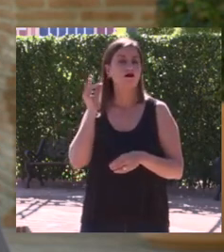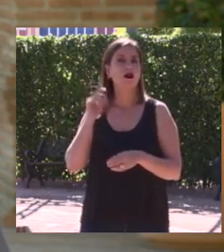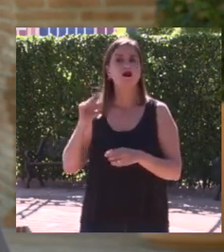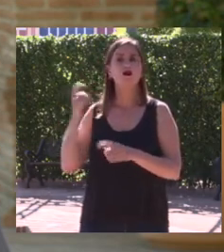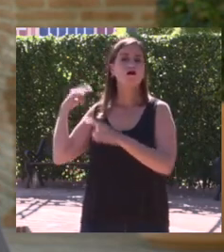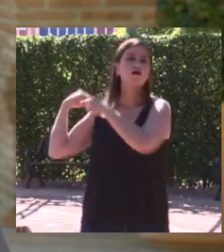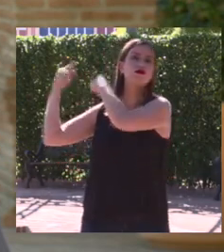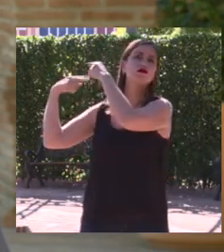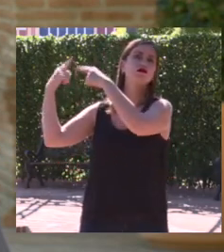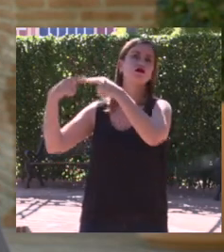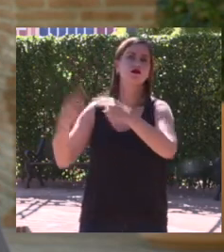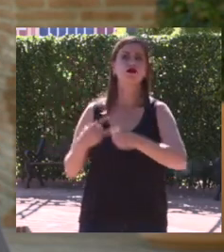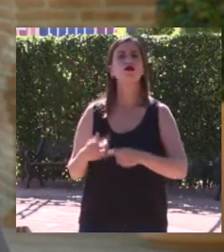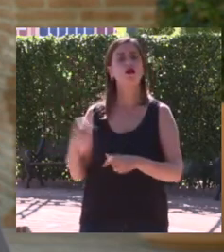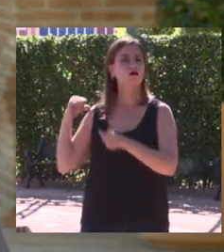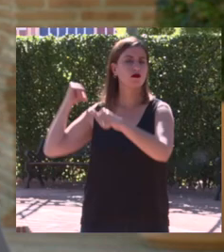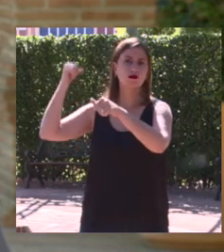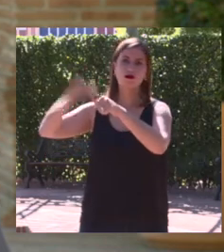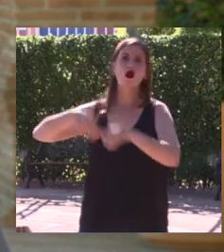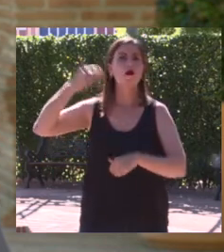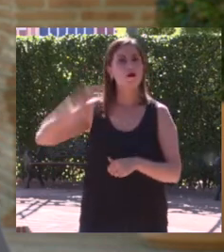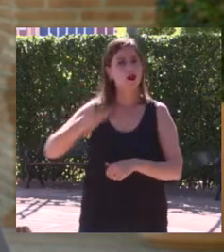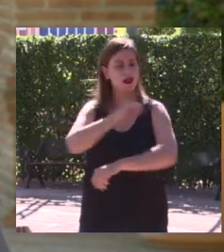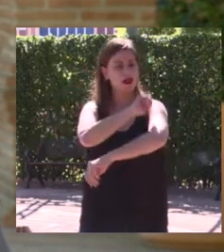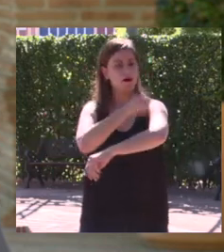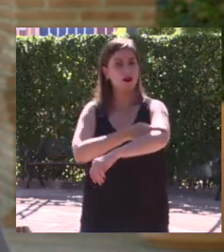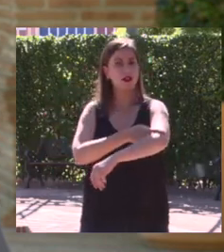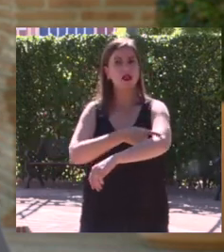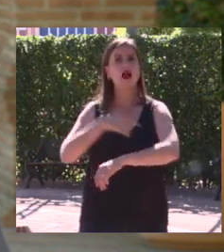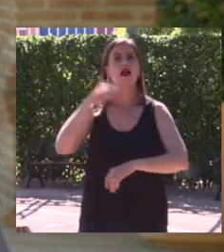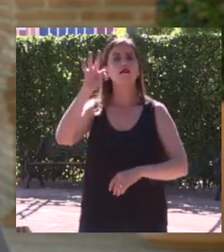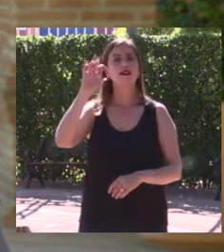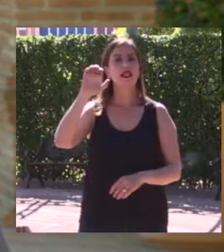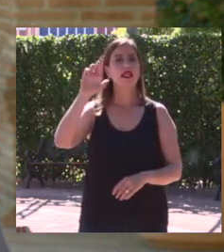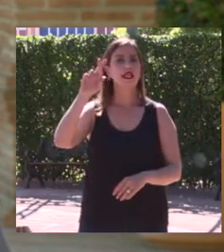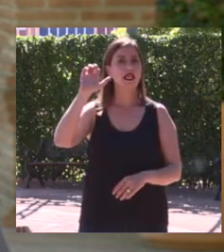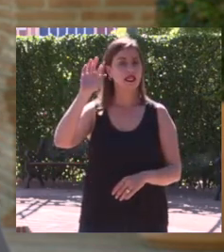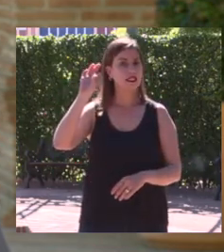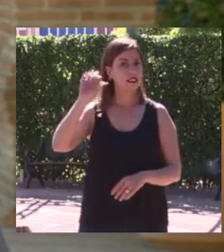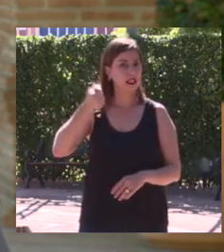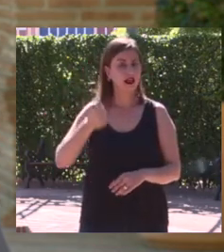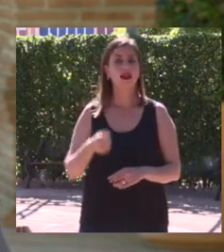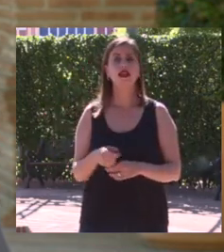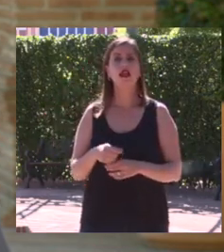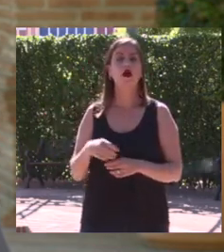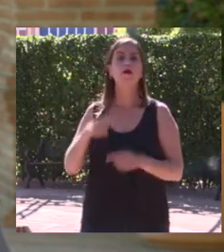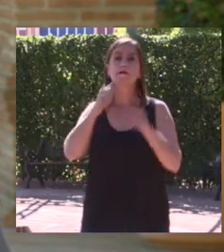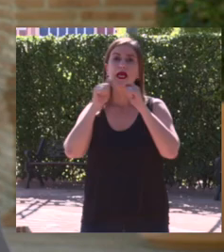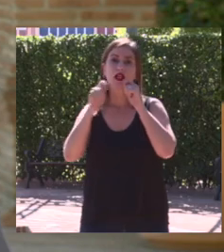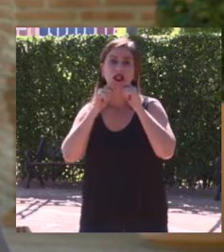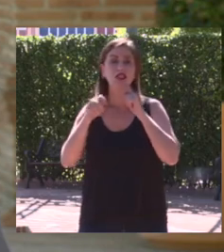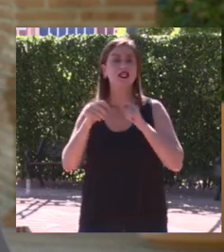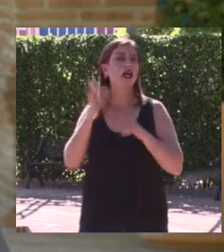la deportista Teresa Zabel y la persona que va a dialogar con ella, que es la periodista Cristina Mena.